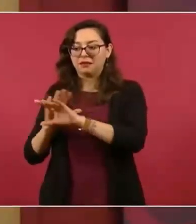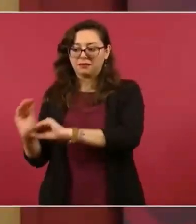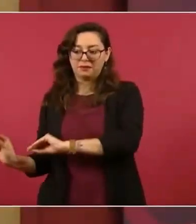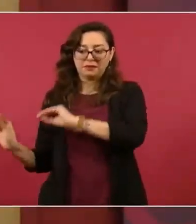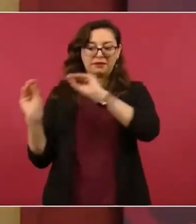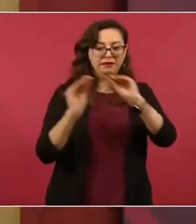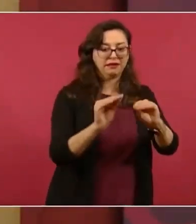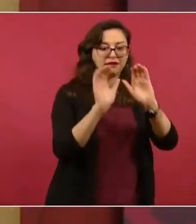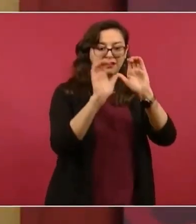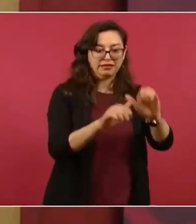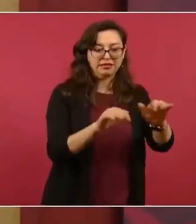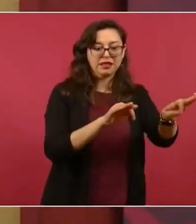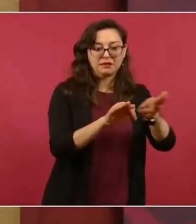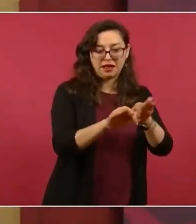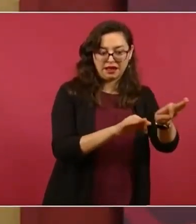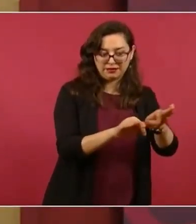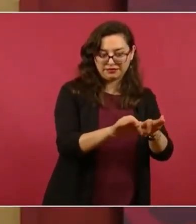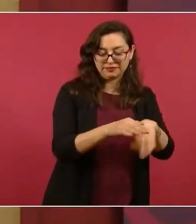pueblo.